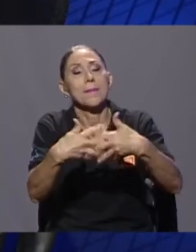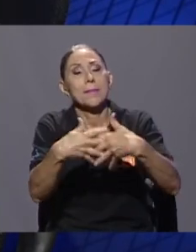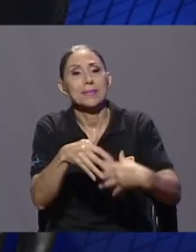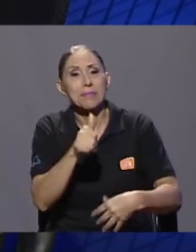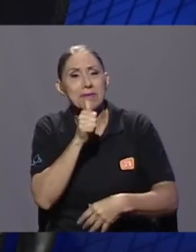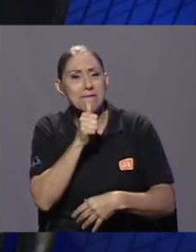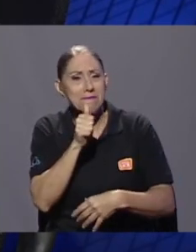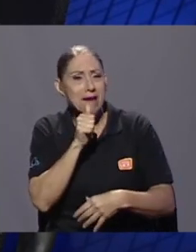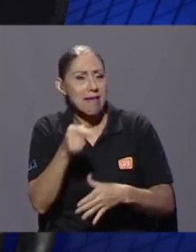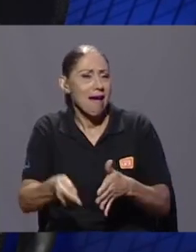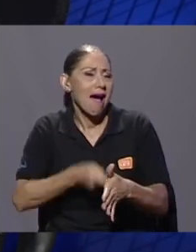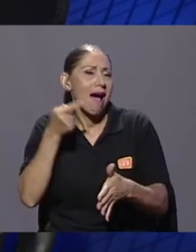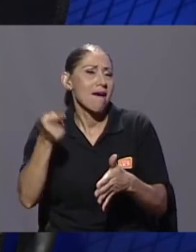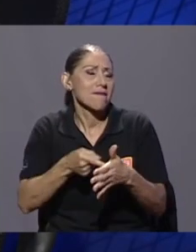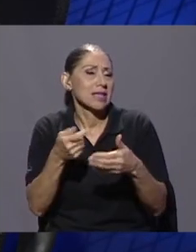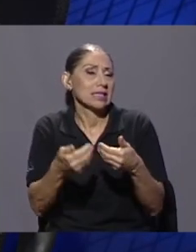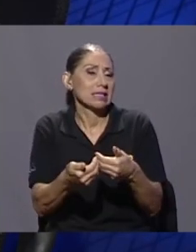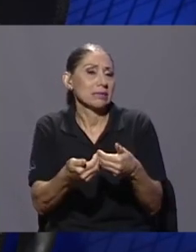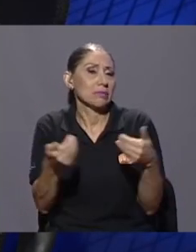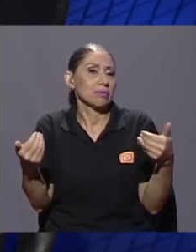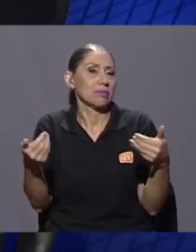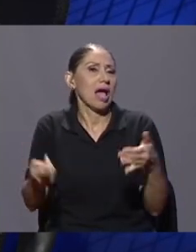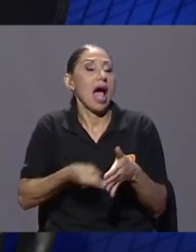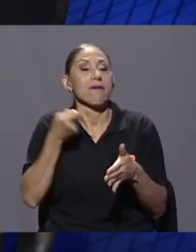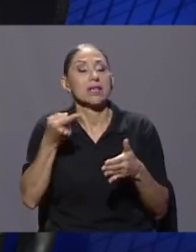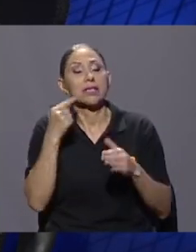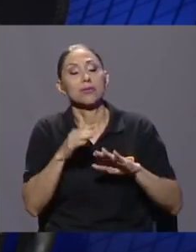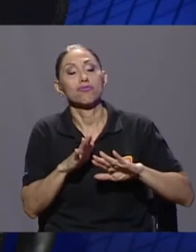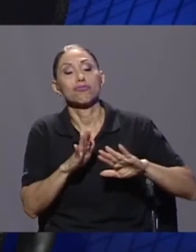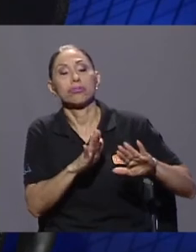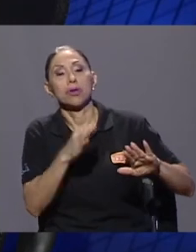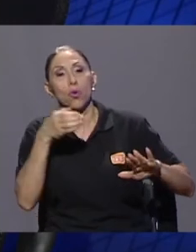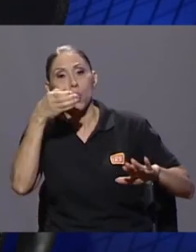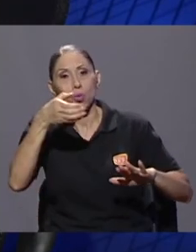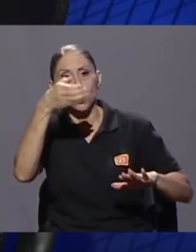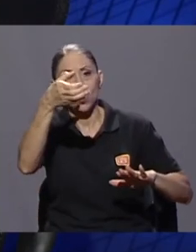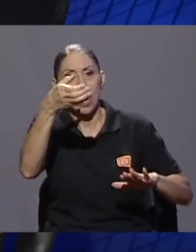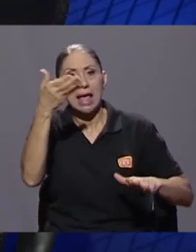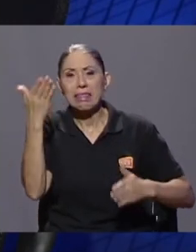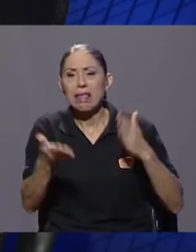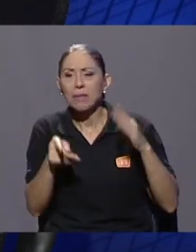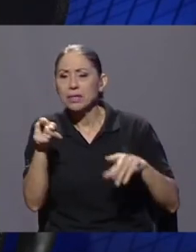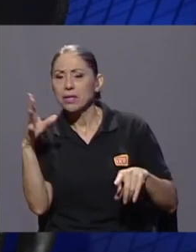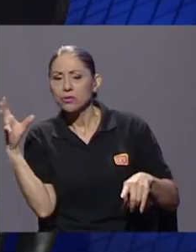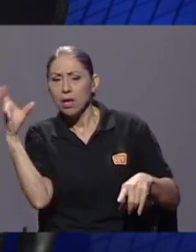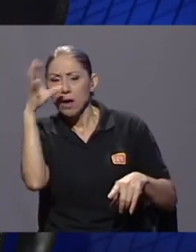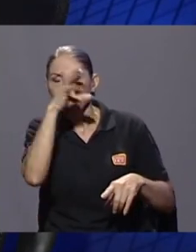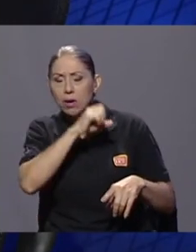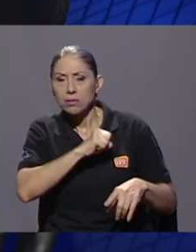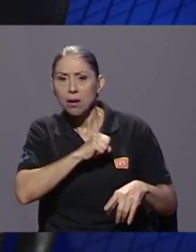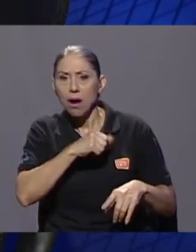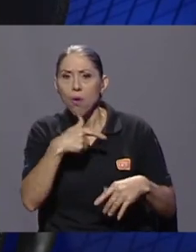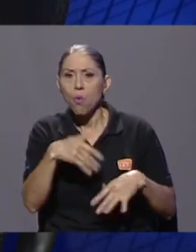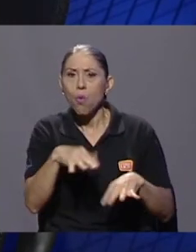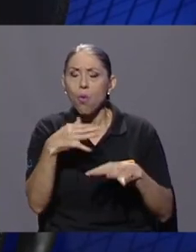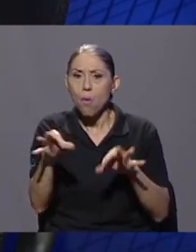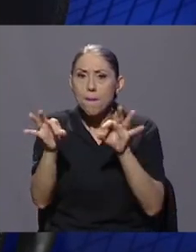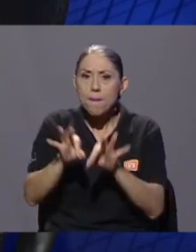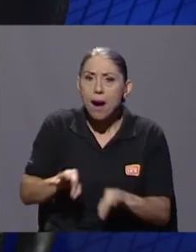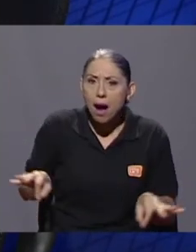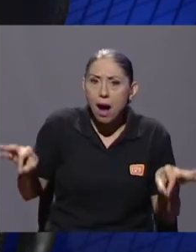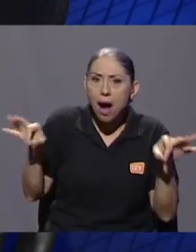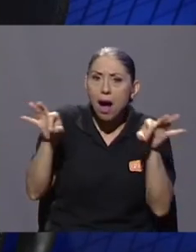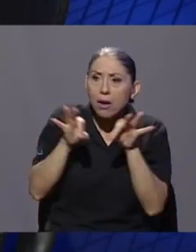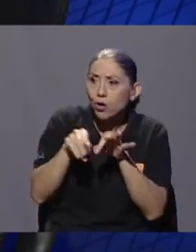incluso muy severos con la cultura, de repente tengan un giro del valor que generan ellos también cuando